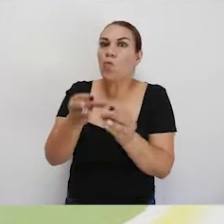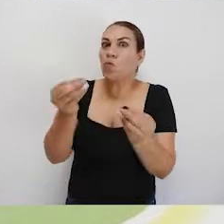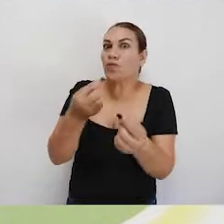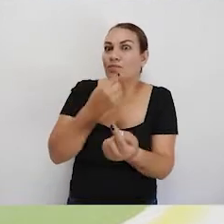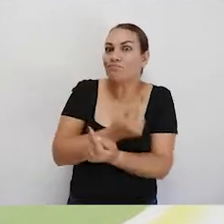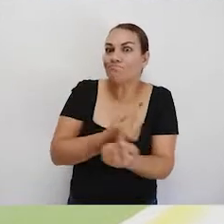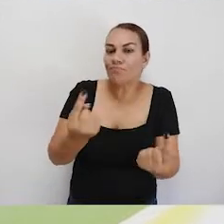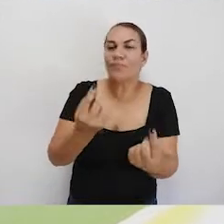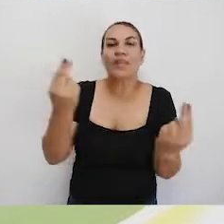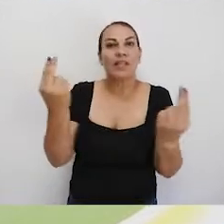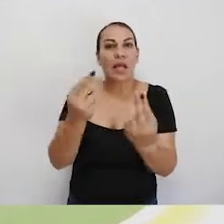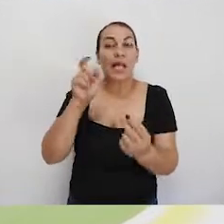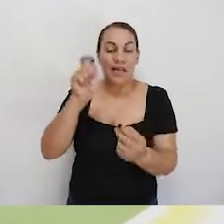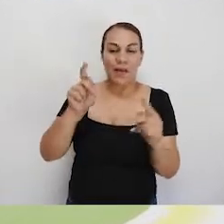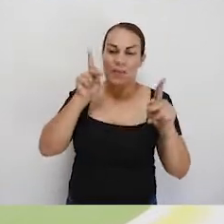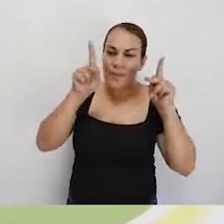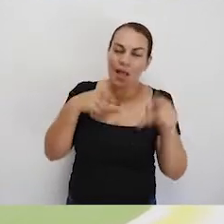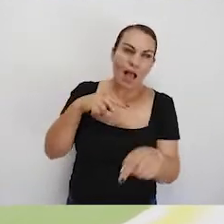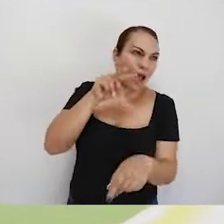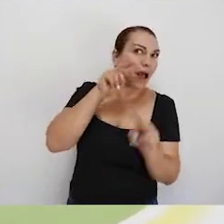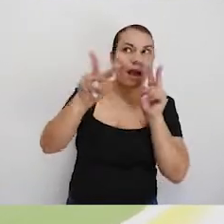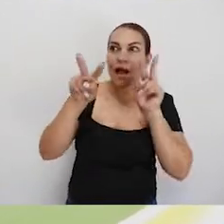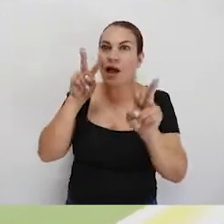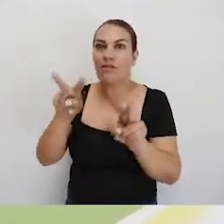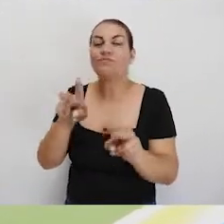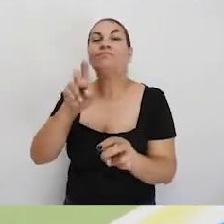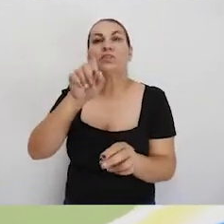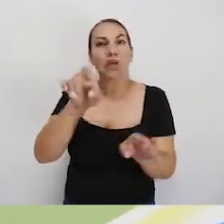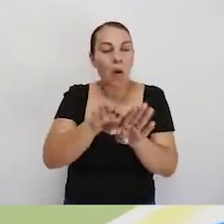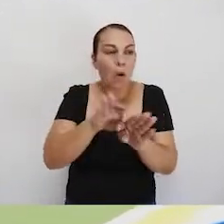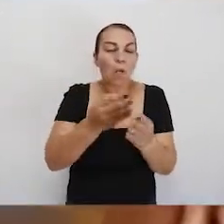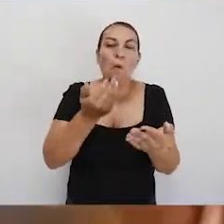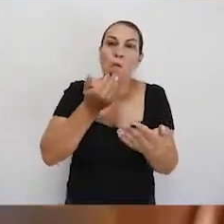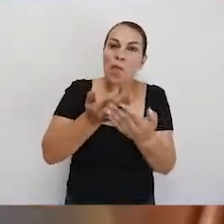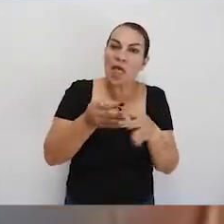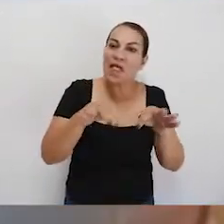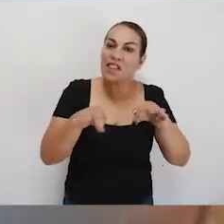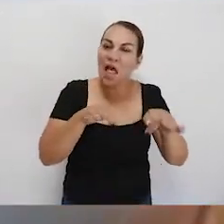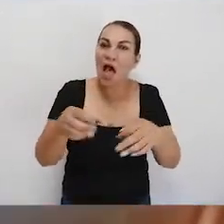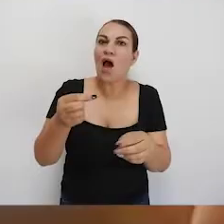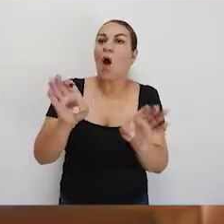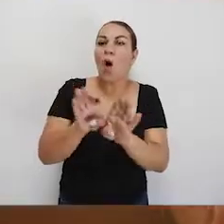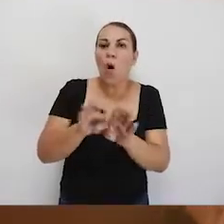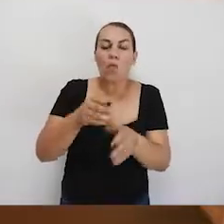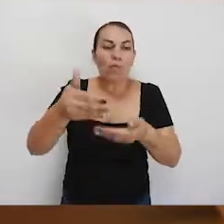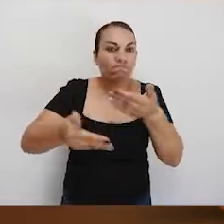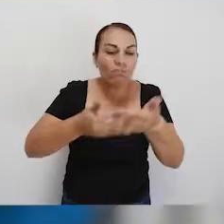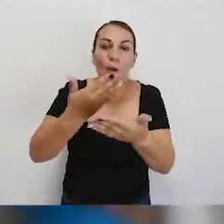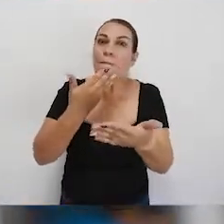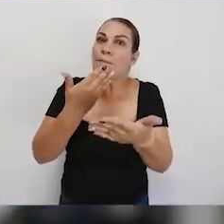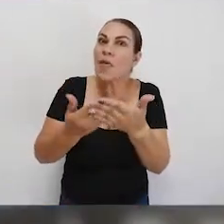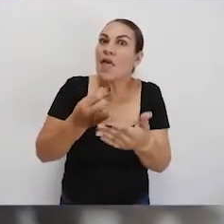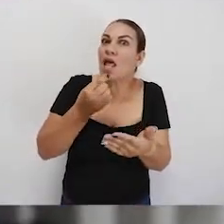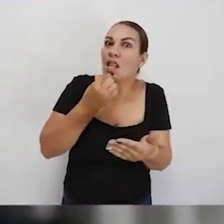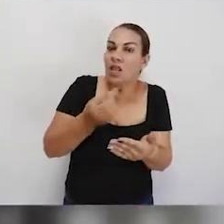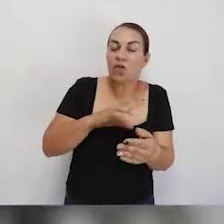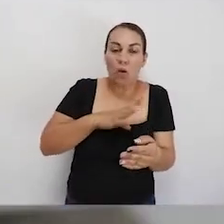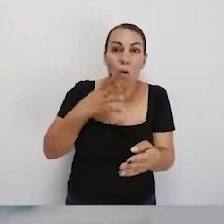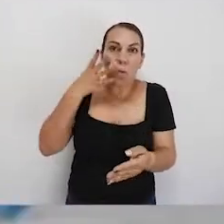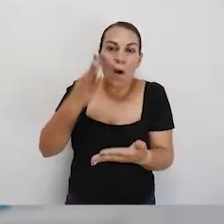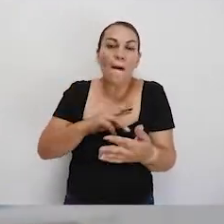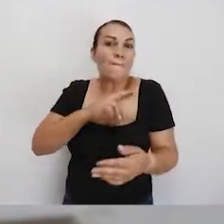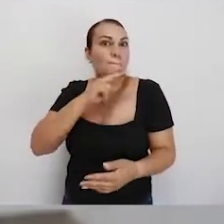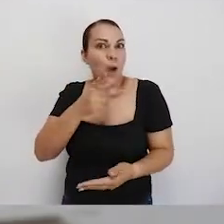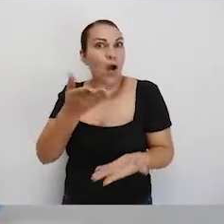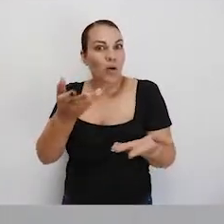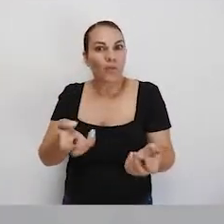hemos vivido, ya que ahora con esta visita nos dimos cuenta de cómo participan los pequeños, cómo han ido evolucionando